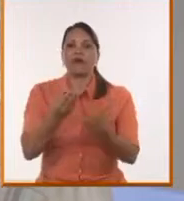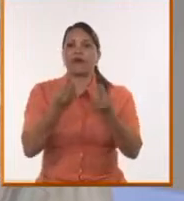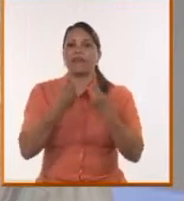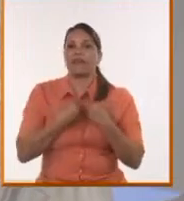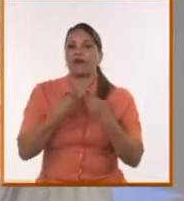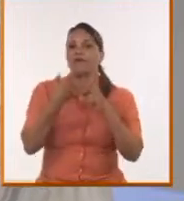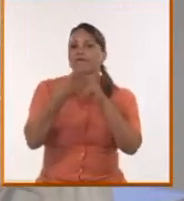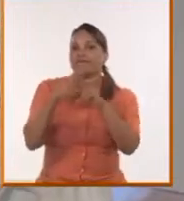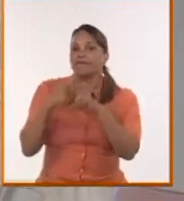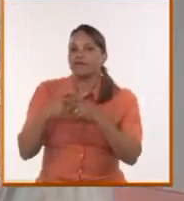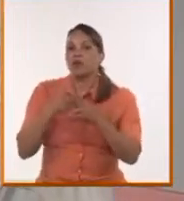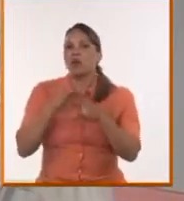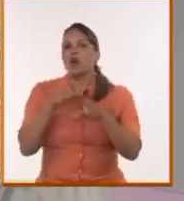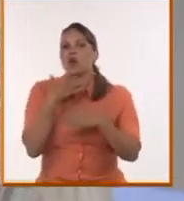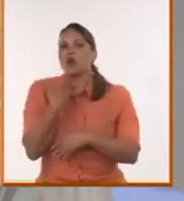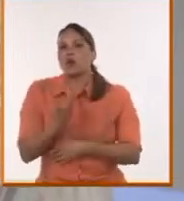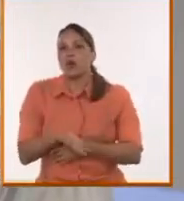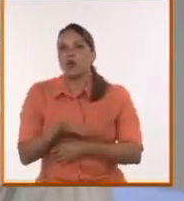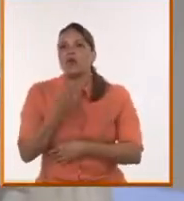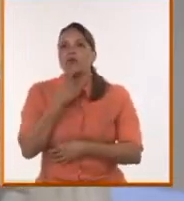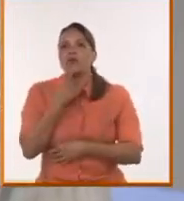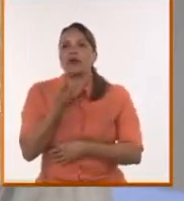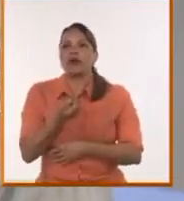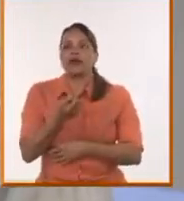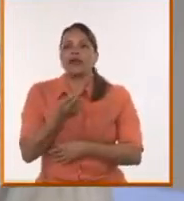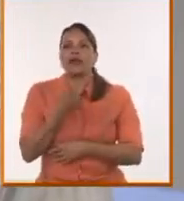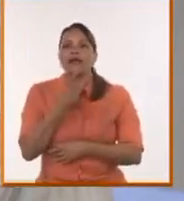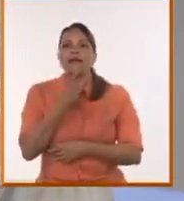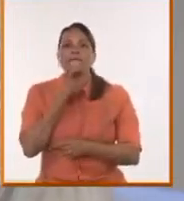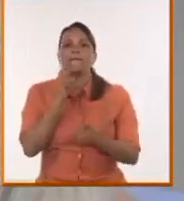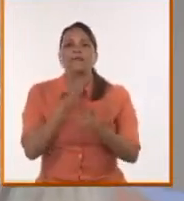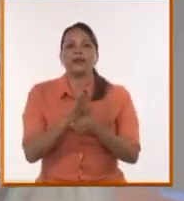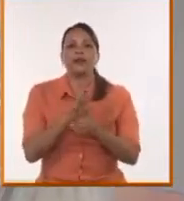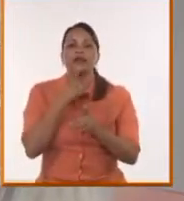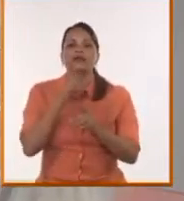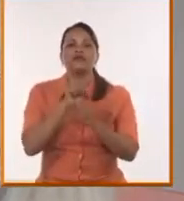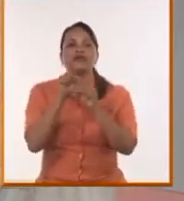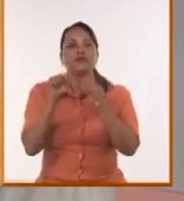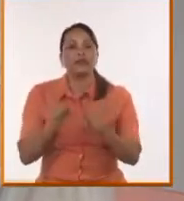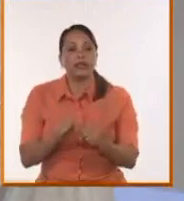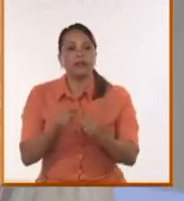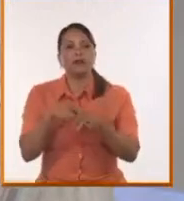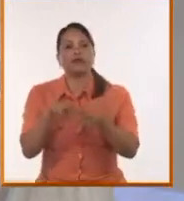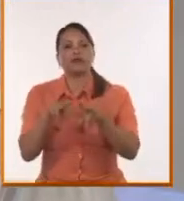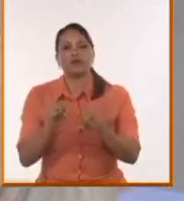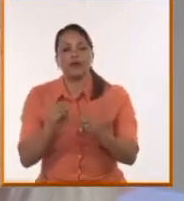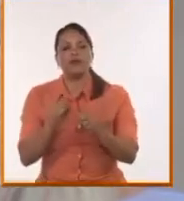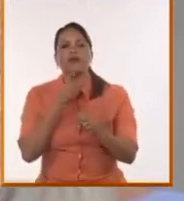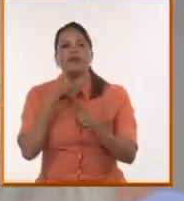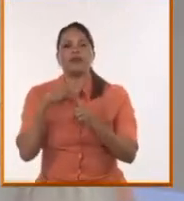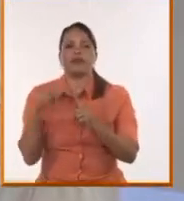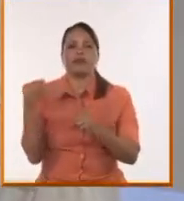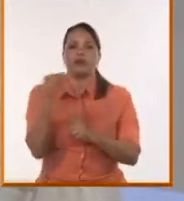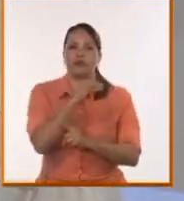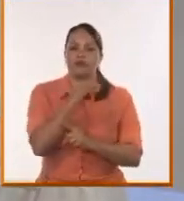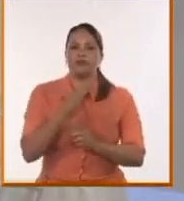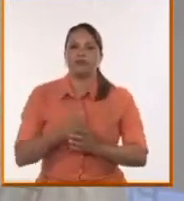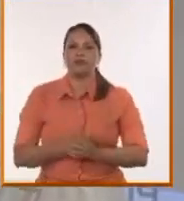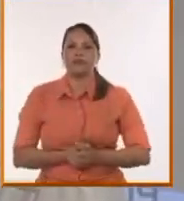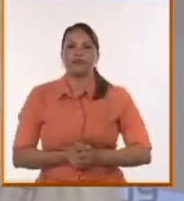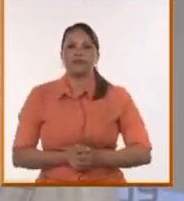de cómo contraponer una maquinaria hegemónica del sistema que viene ahora atravesada a través de estas grandes